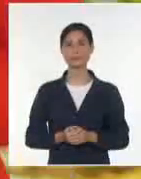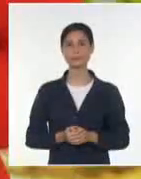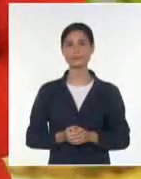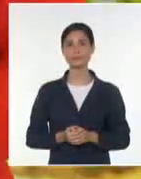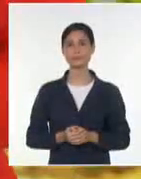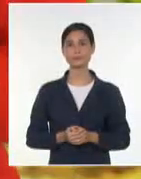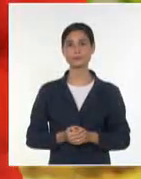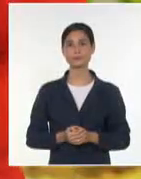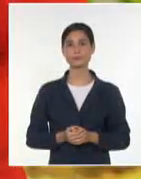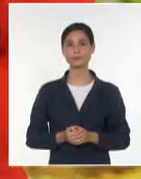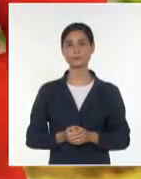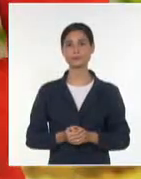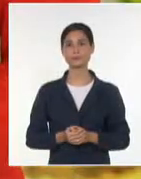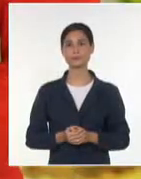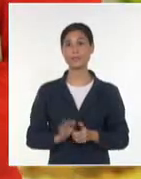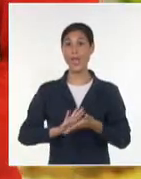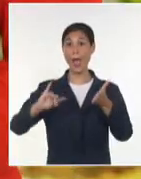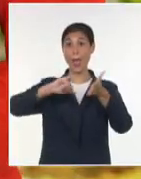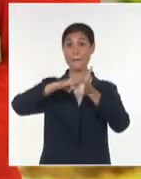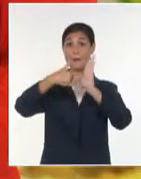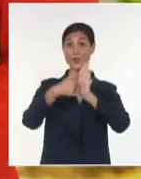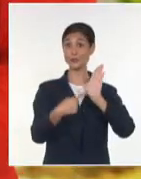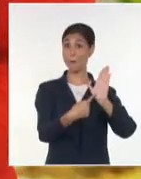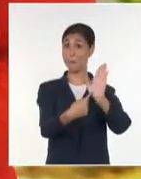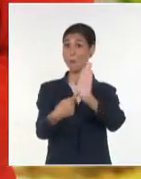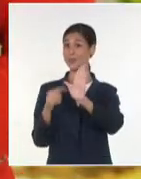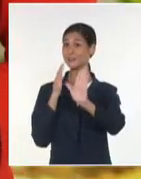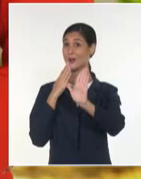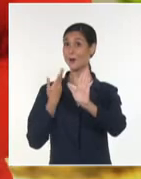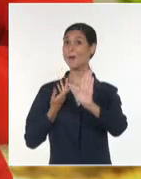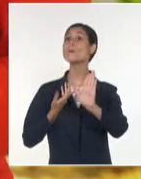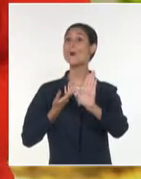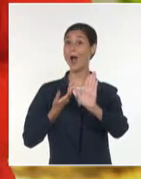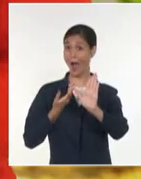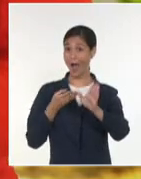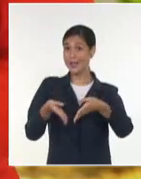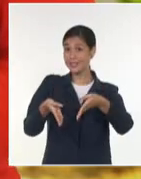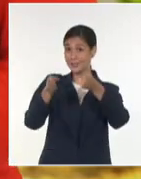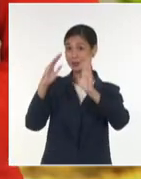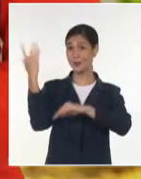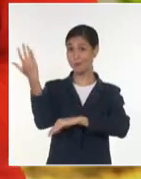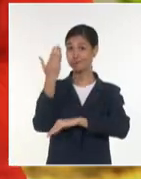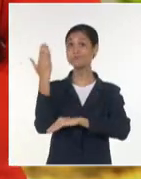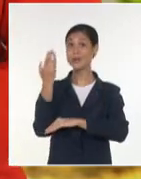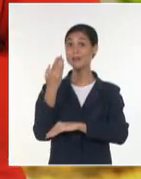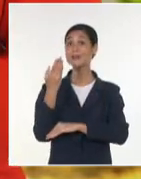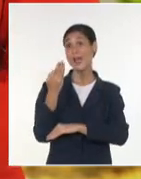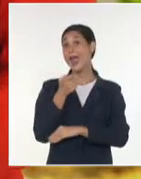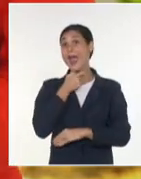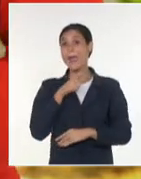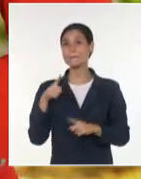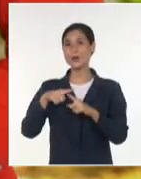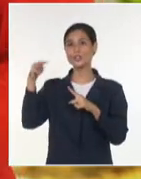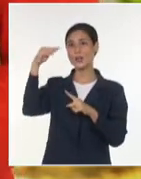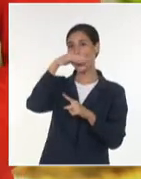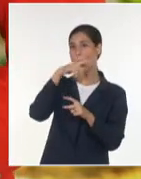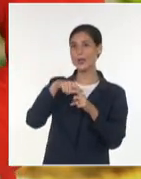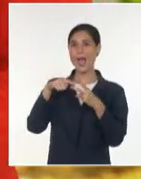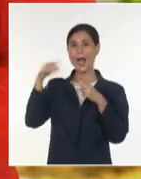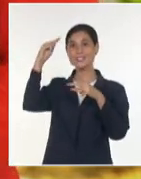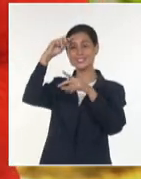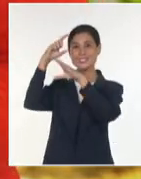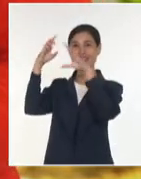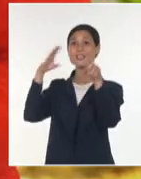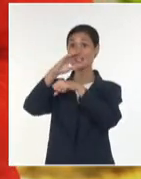Como demuestra este proyecto de la Agencia de Medio Ambiente el conocimiento bien aplicado permite gestionar con éxito las realidades